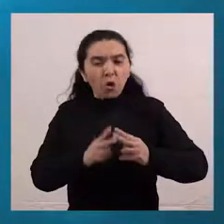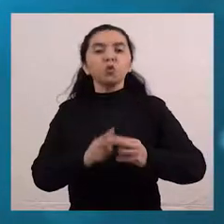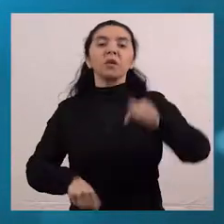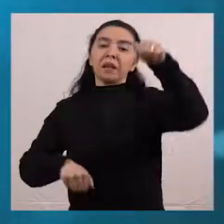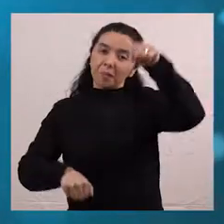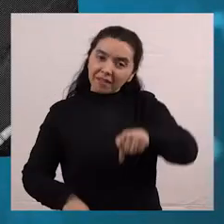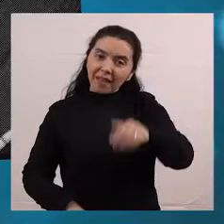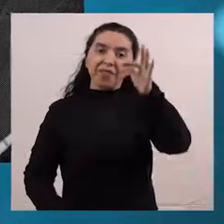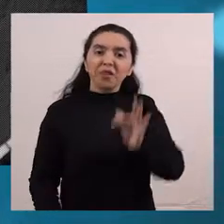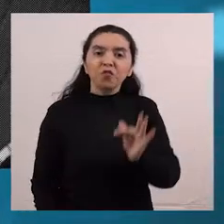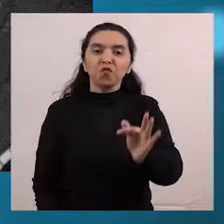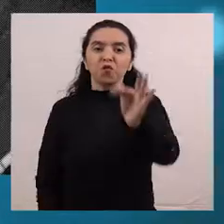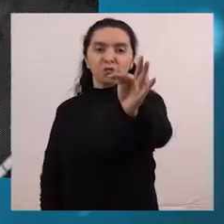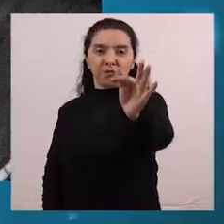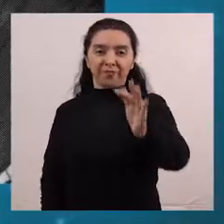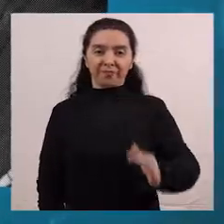el presente y el futuro.